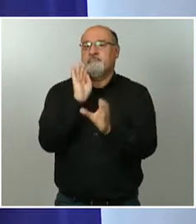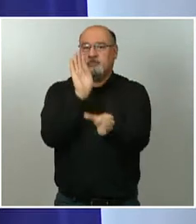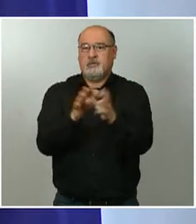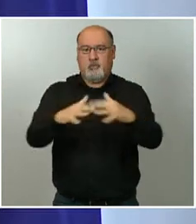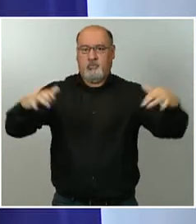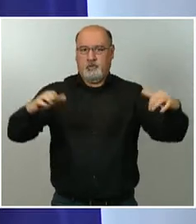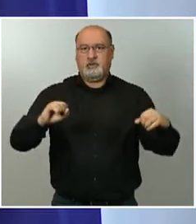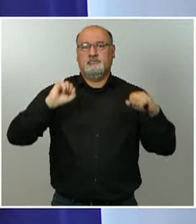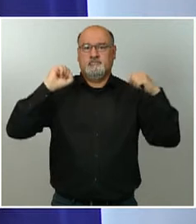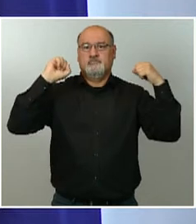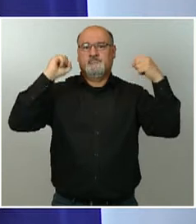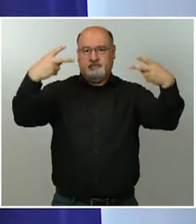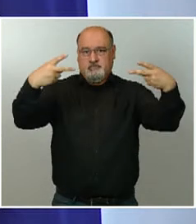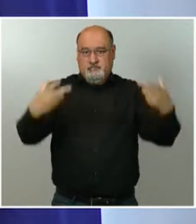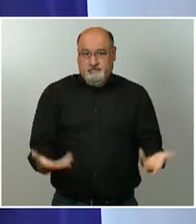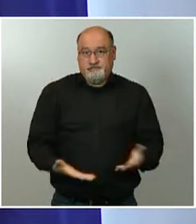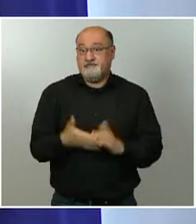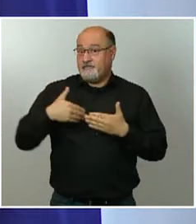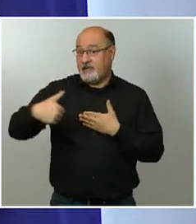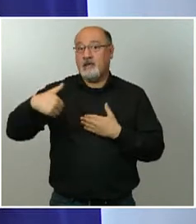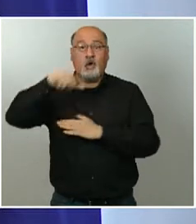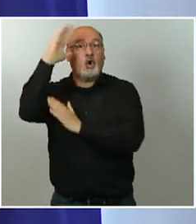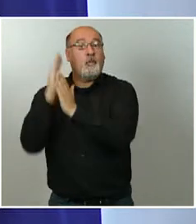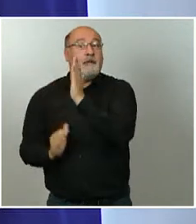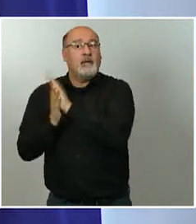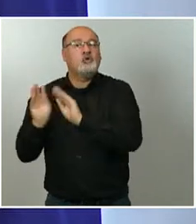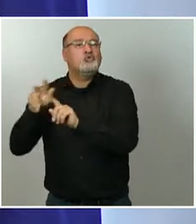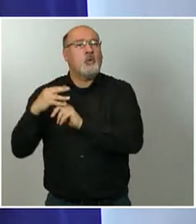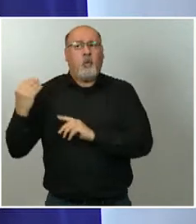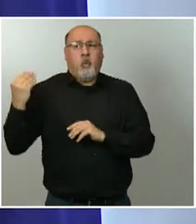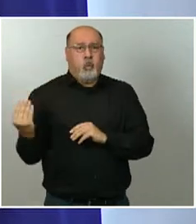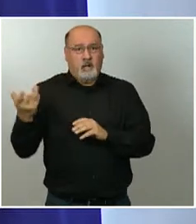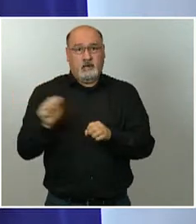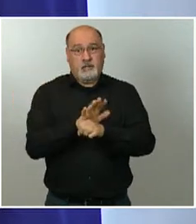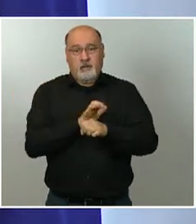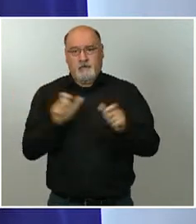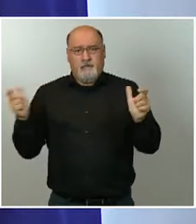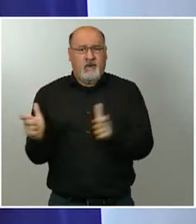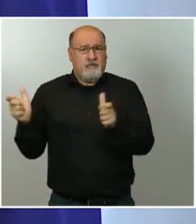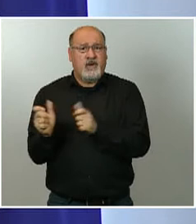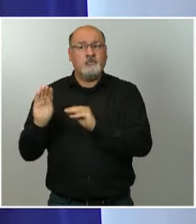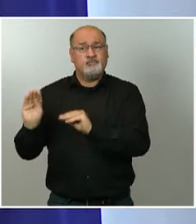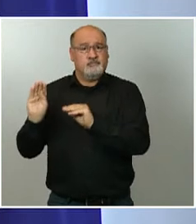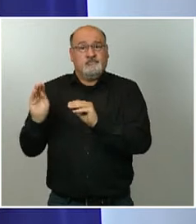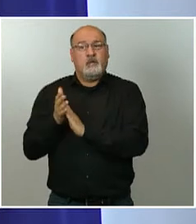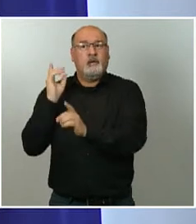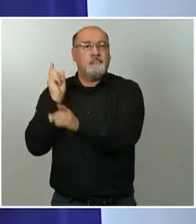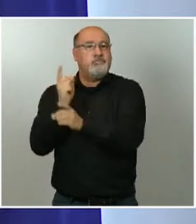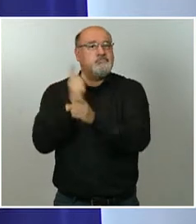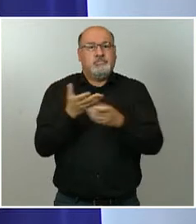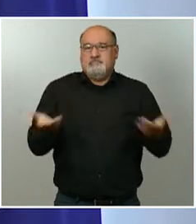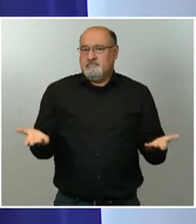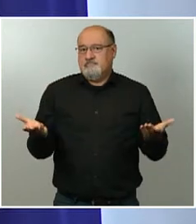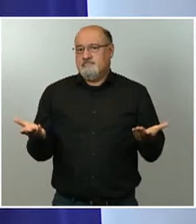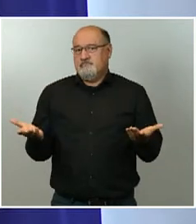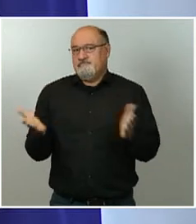por ejemplo, que en la Comunidad Valenciana, que está en una situación muy buena desde el punto de vista sanitario, pues los partidos que tienen que ver con el Villarreal,